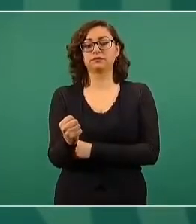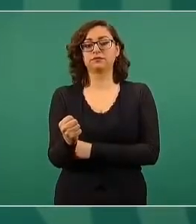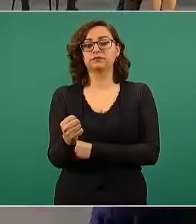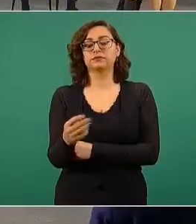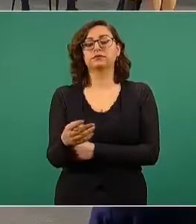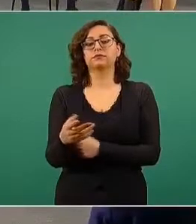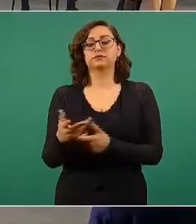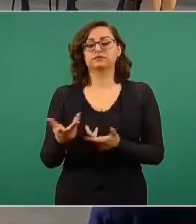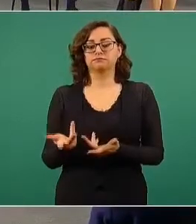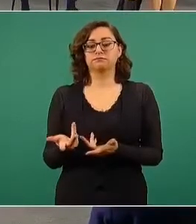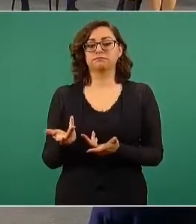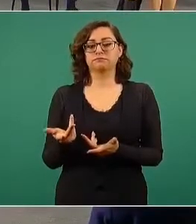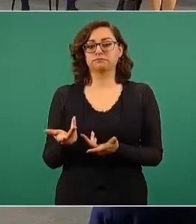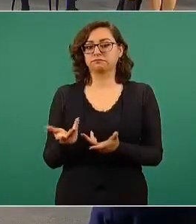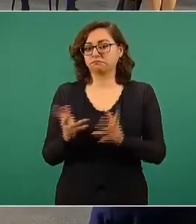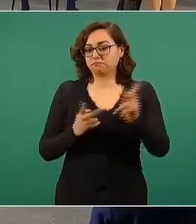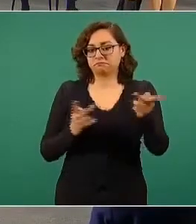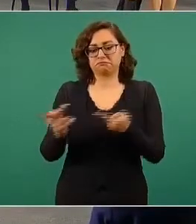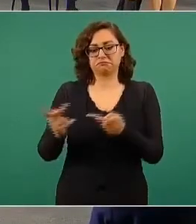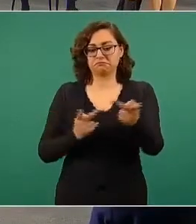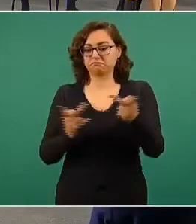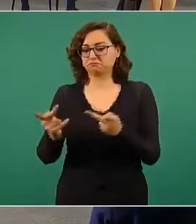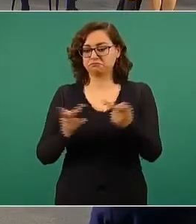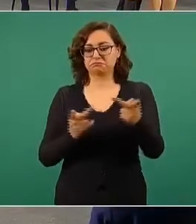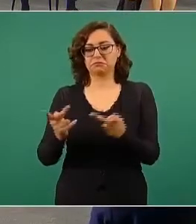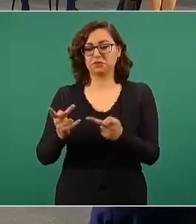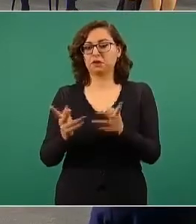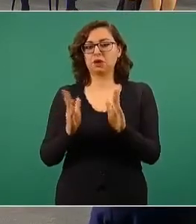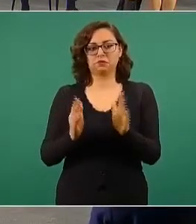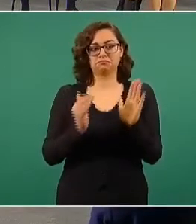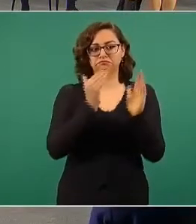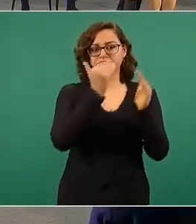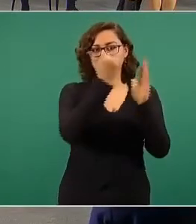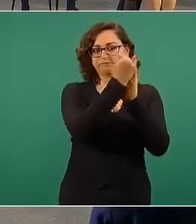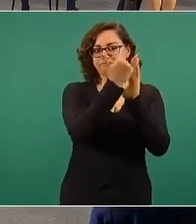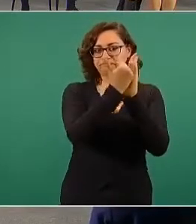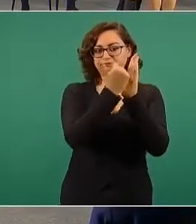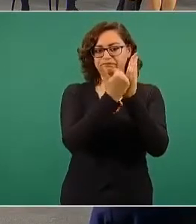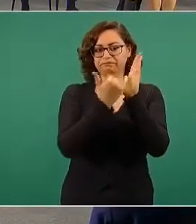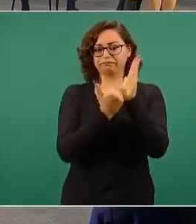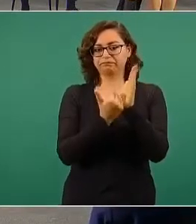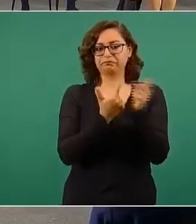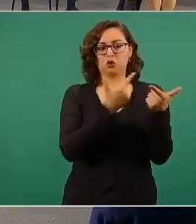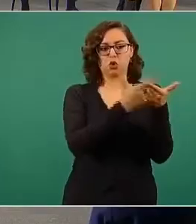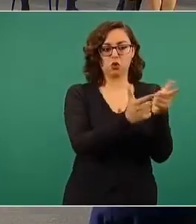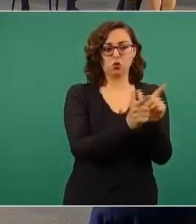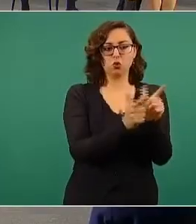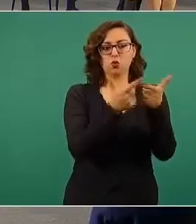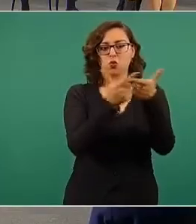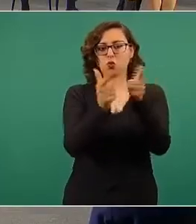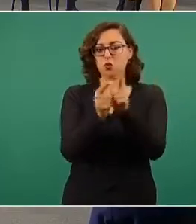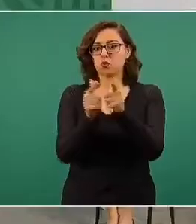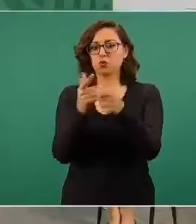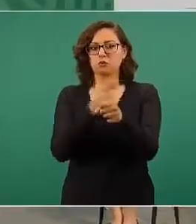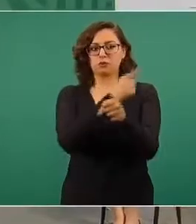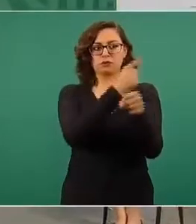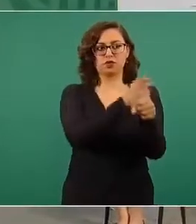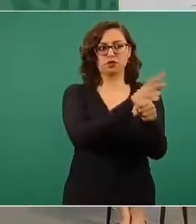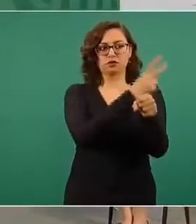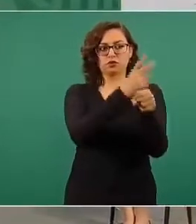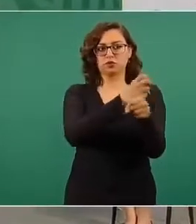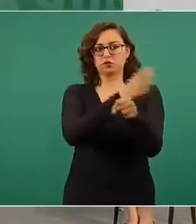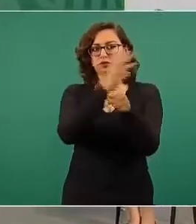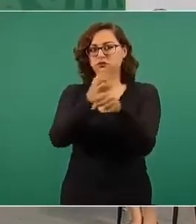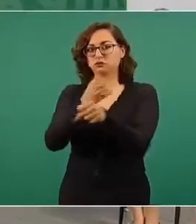la estrategia que definen los médicos, sobre qué lugares se tienen que